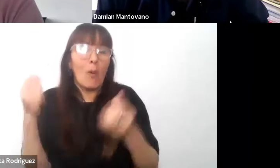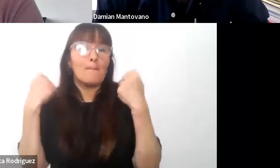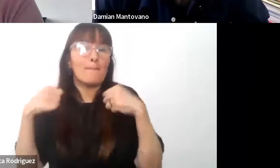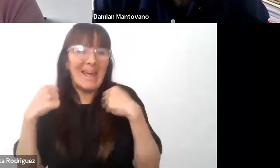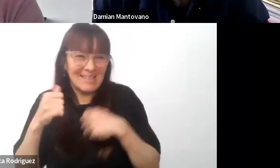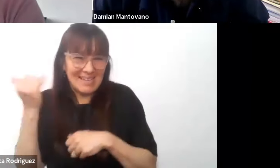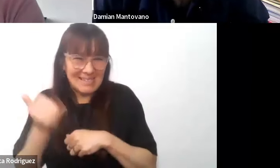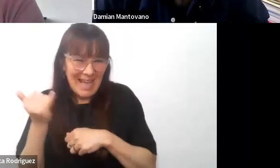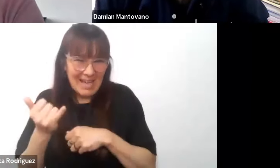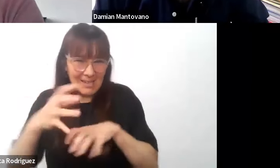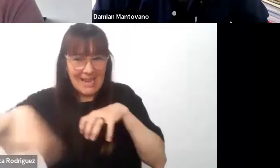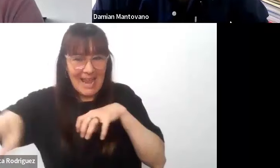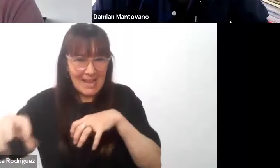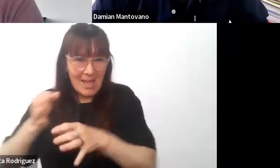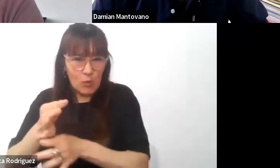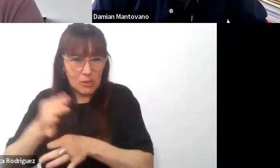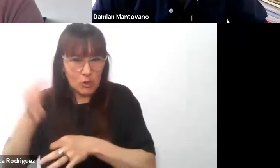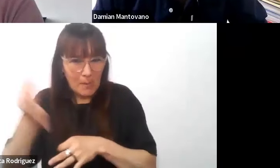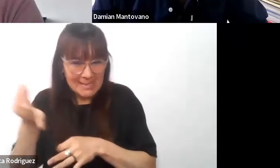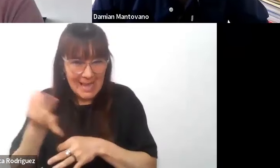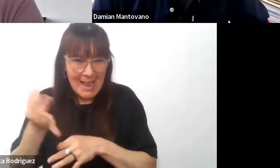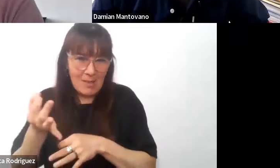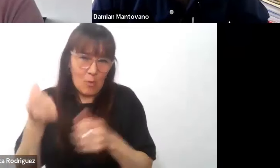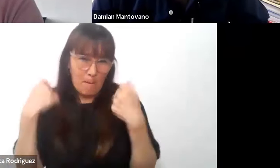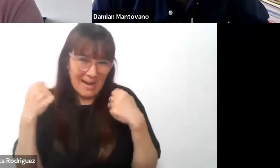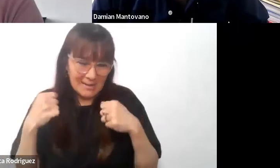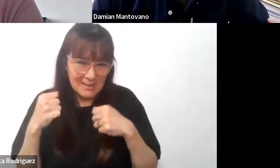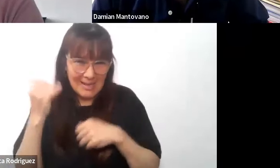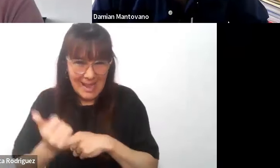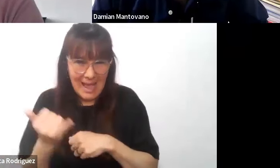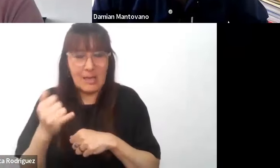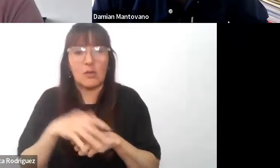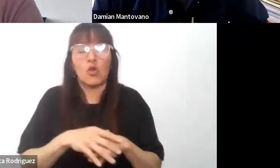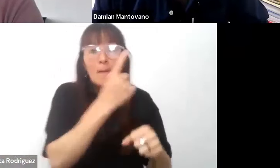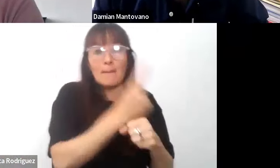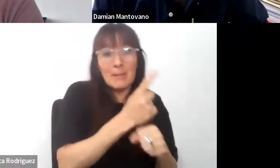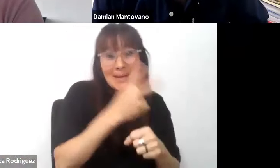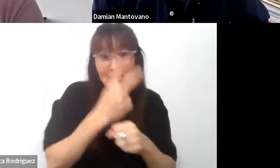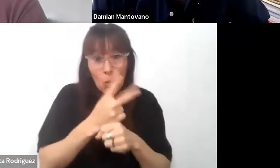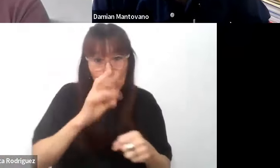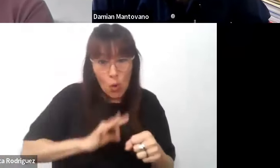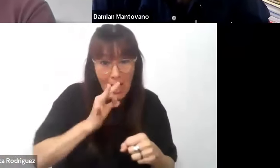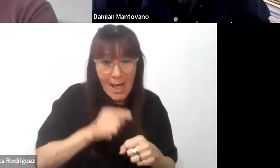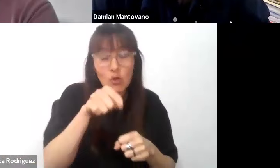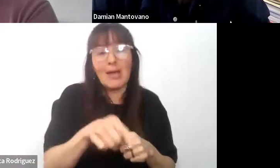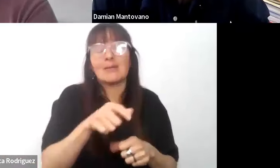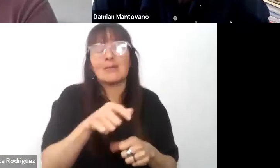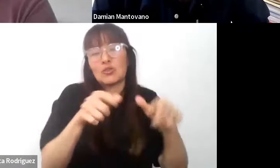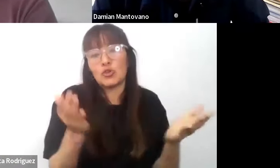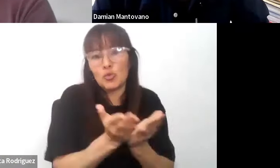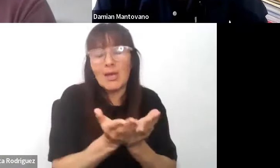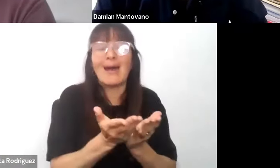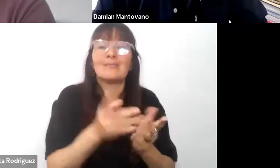educación especial entonces en el primer y segundo año los estudiantes ven cuestiones vinculadas a la educación